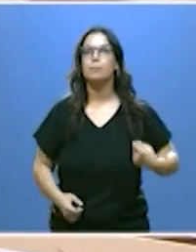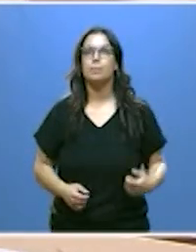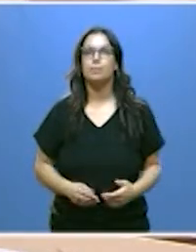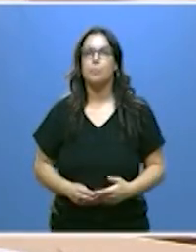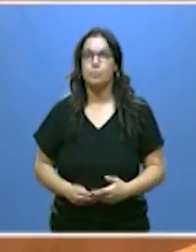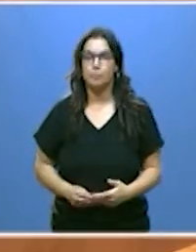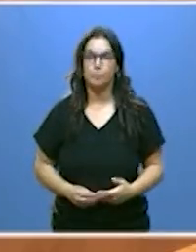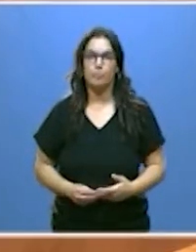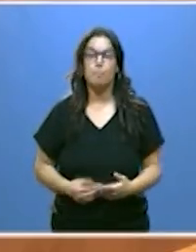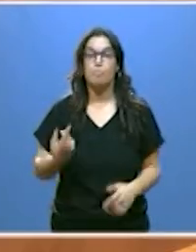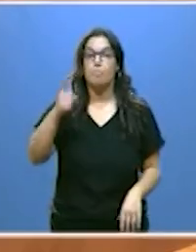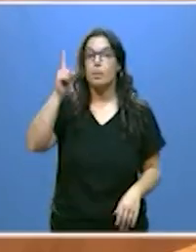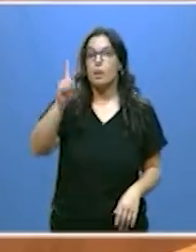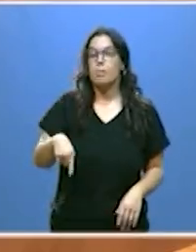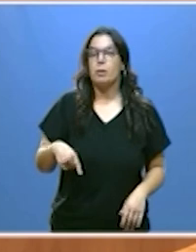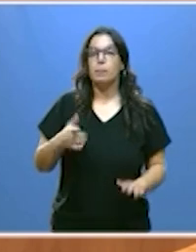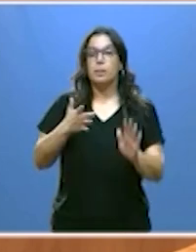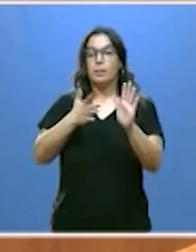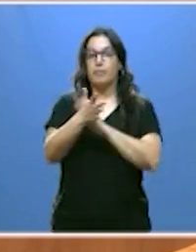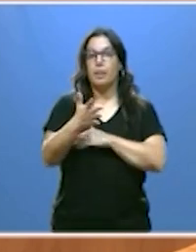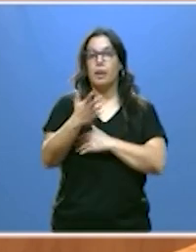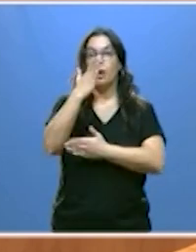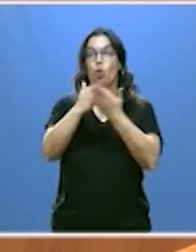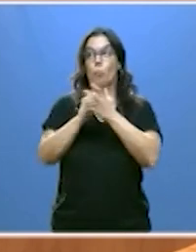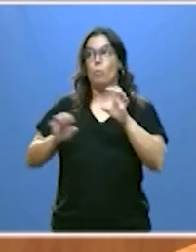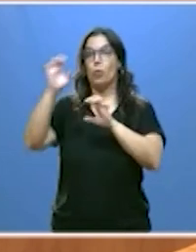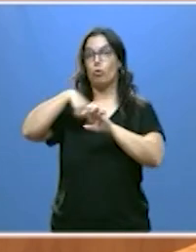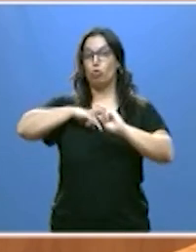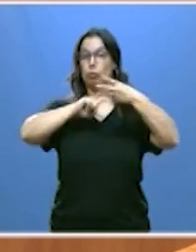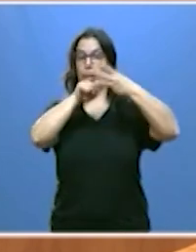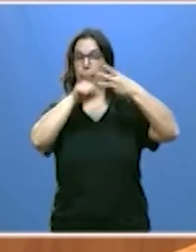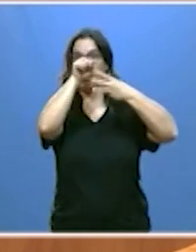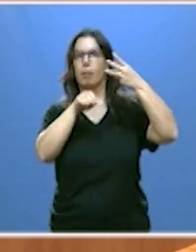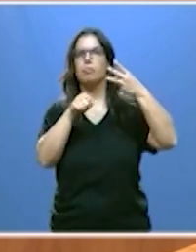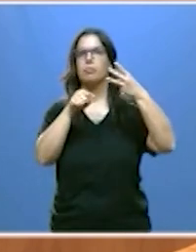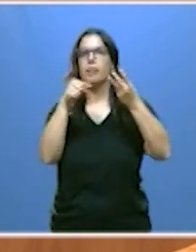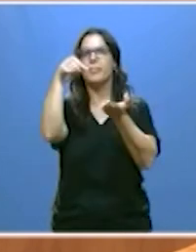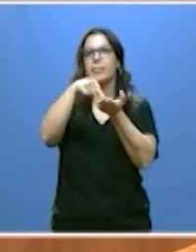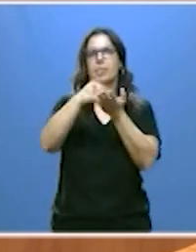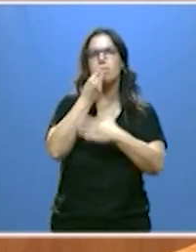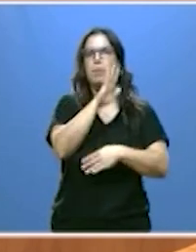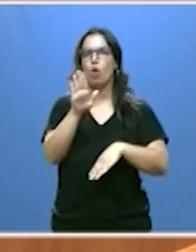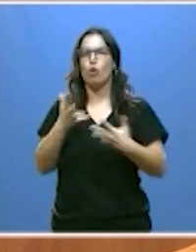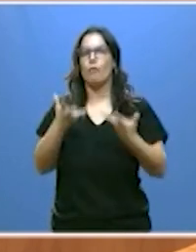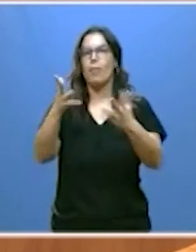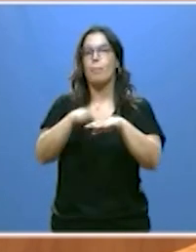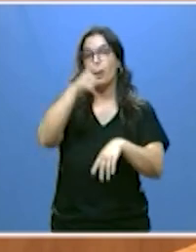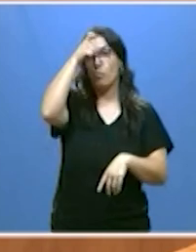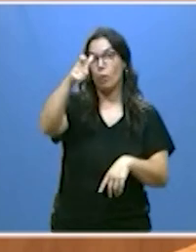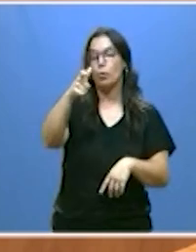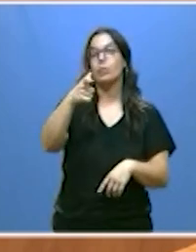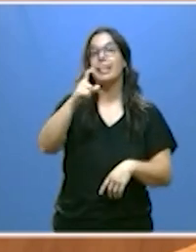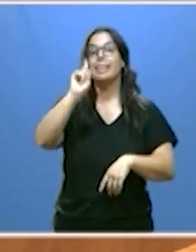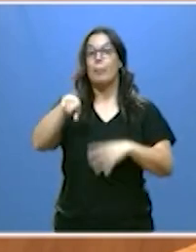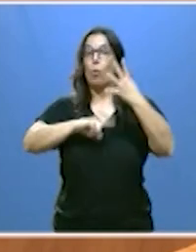nos sitúa también entre las tres primeras con una mejor fiscalidad para el medio rural y la cuarta en el